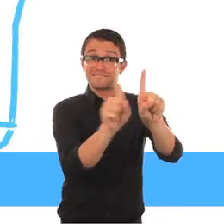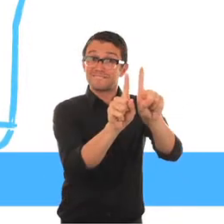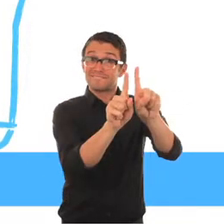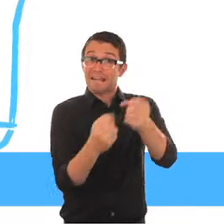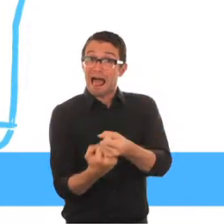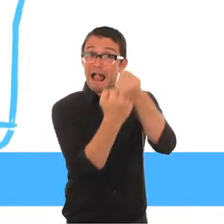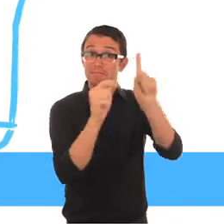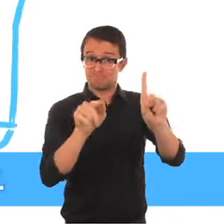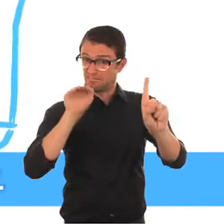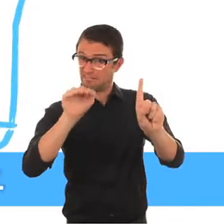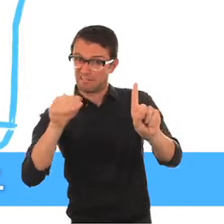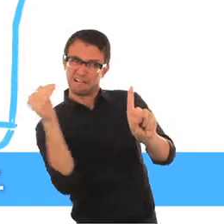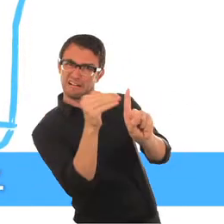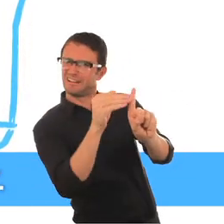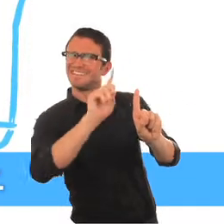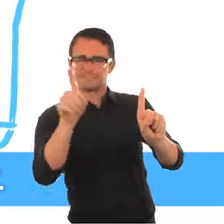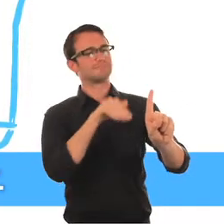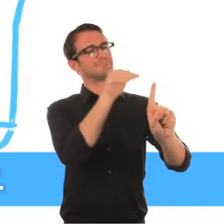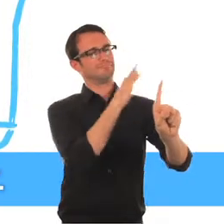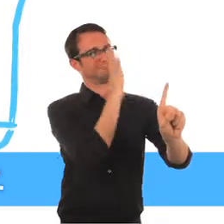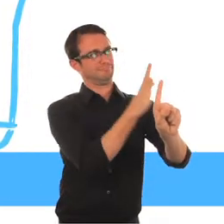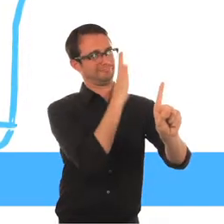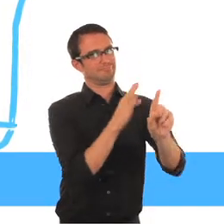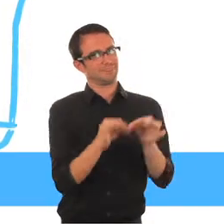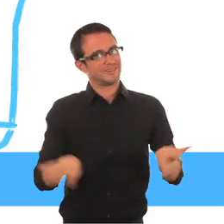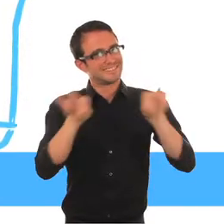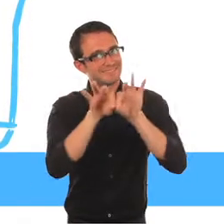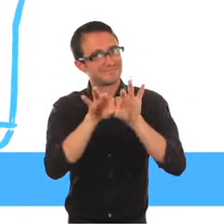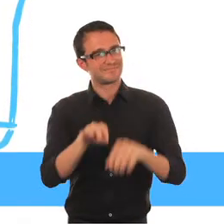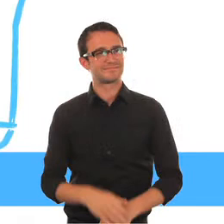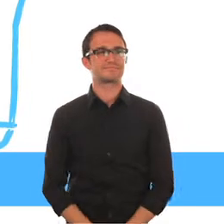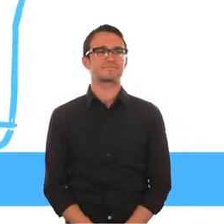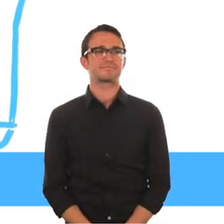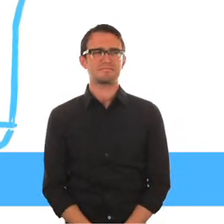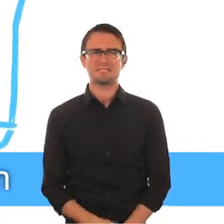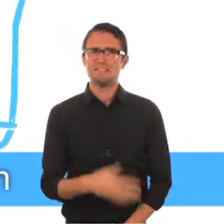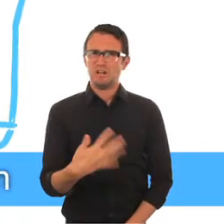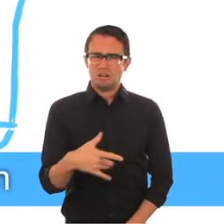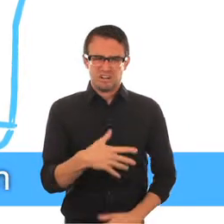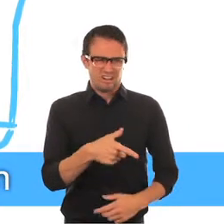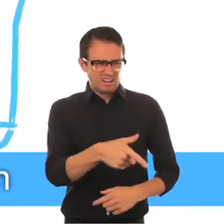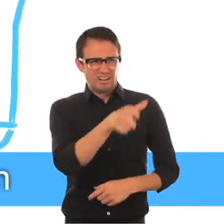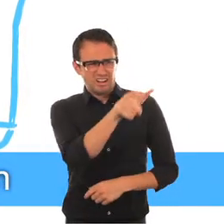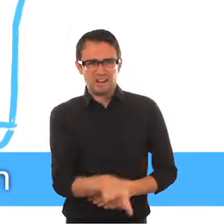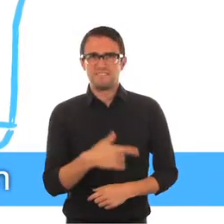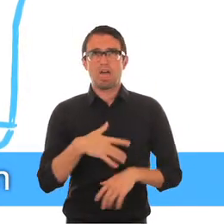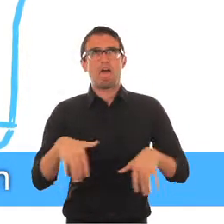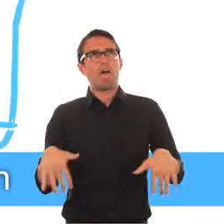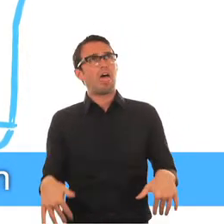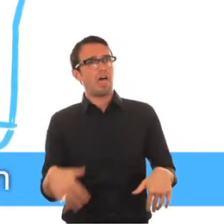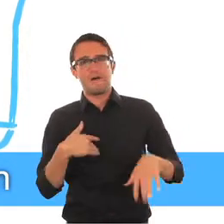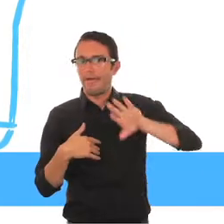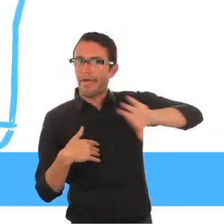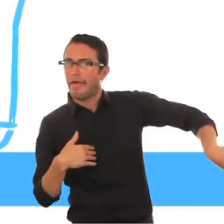ella, no por encima de su cabeza a la otra persona que está en el lugar. Puede ser sumamente frustrante para la persona quedar excluida de una